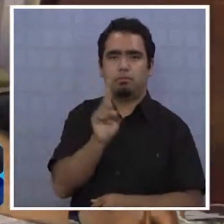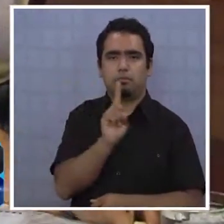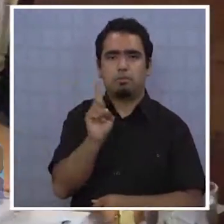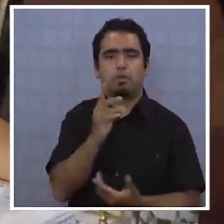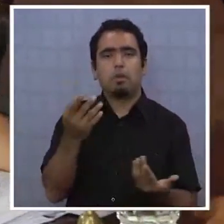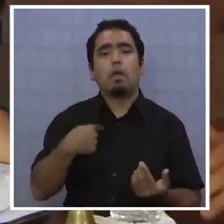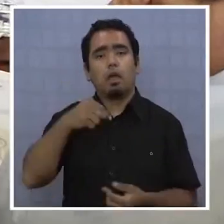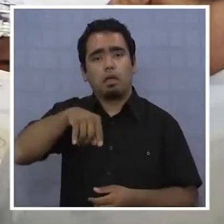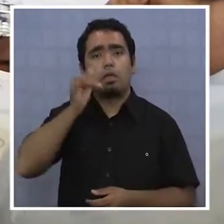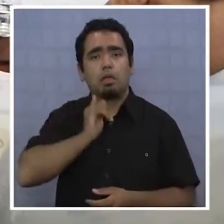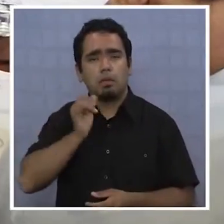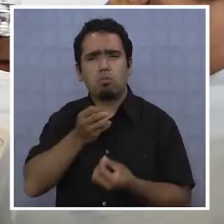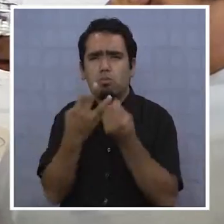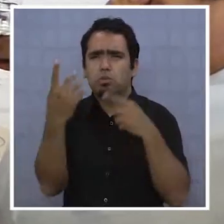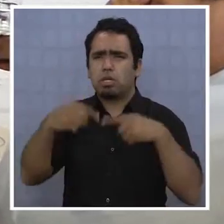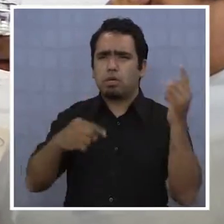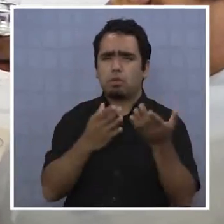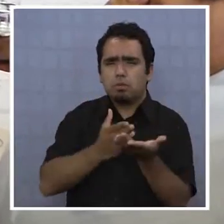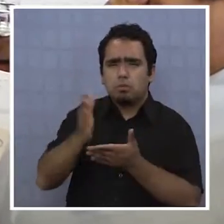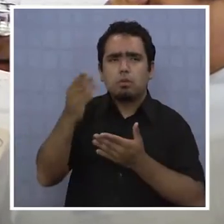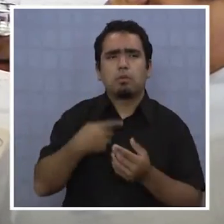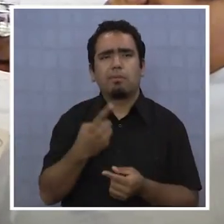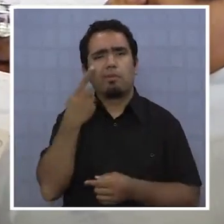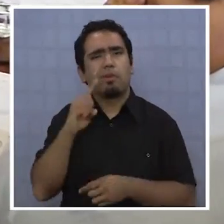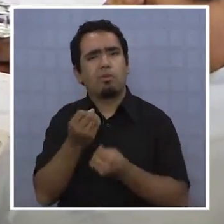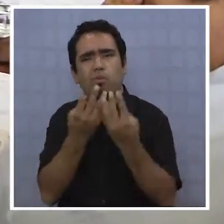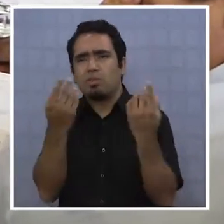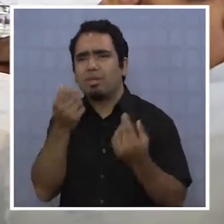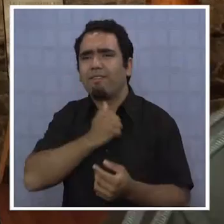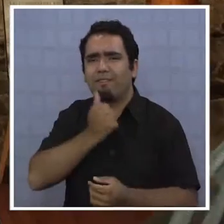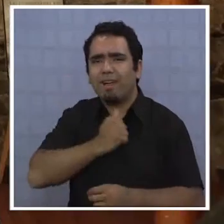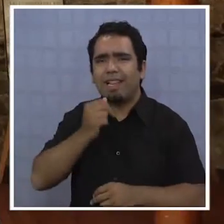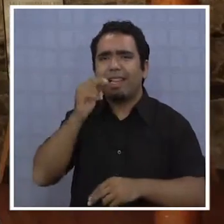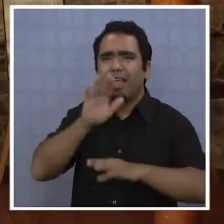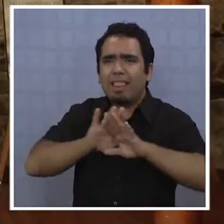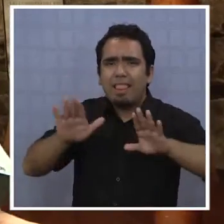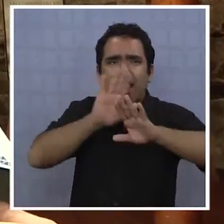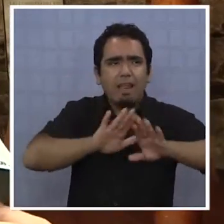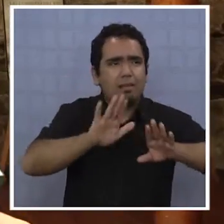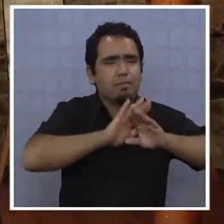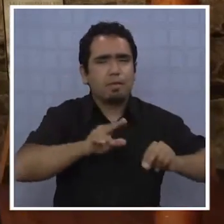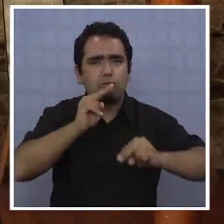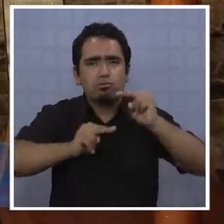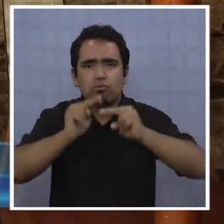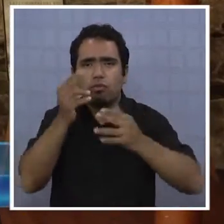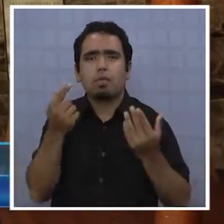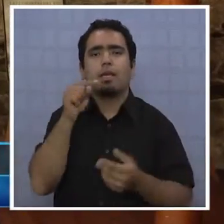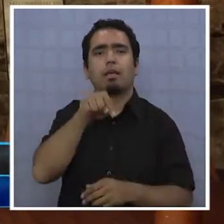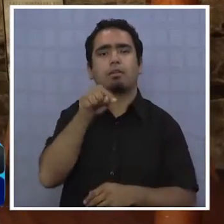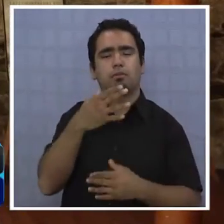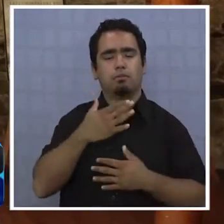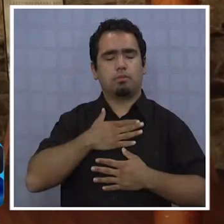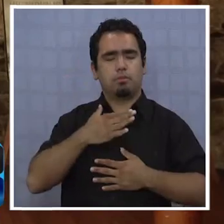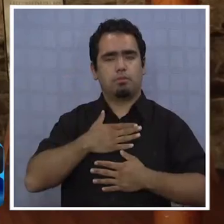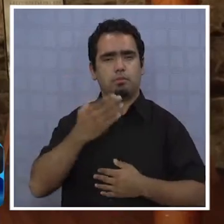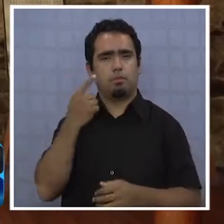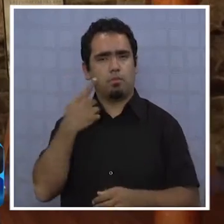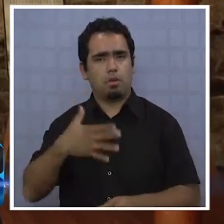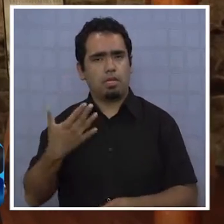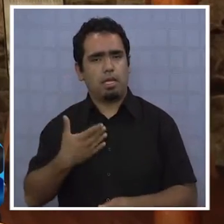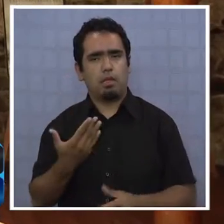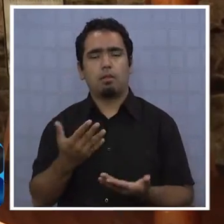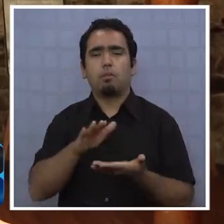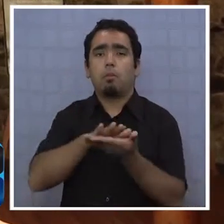O sea, en Ixique se empezaron muchas cosas, pero muchas no se han terminado aún. Entonces, eso para mí es la cosa más